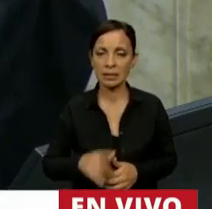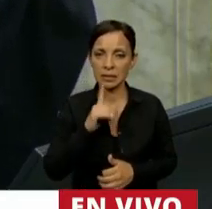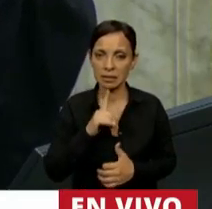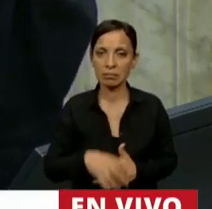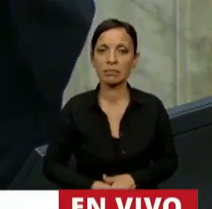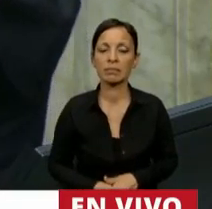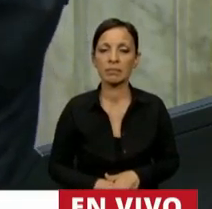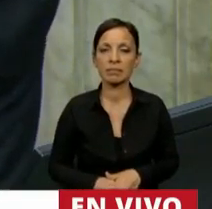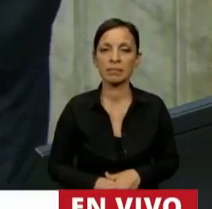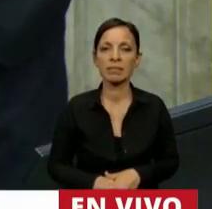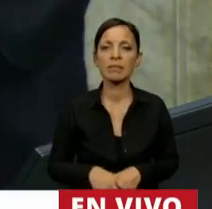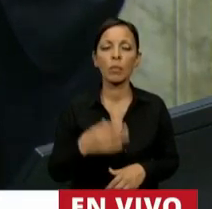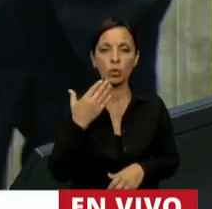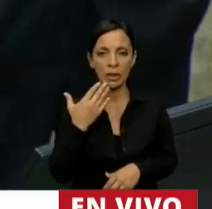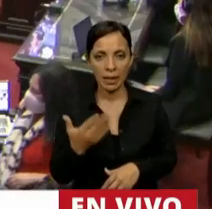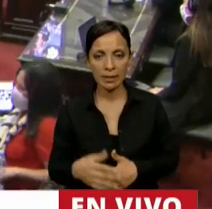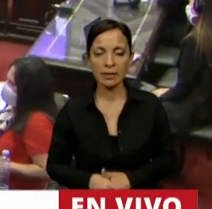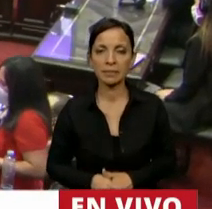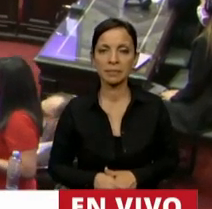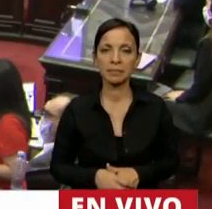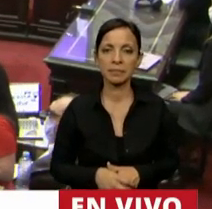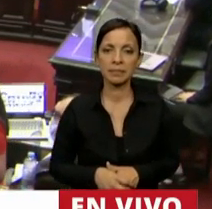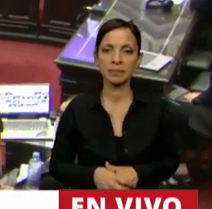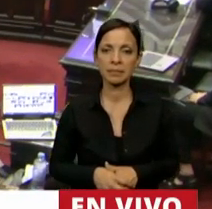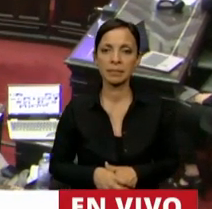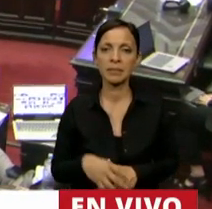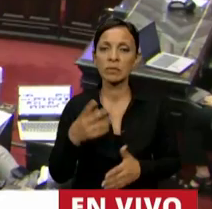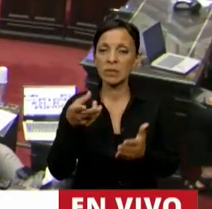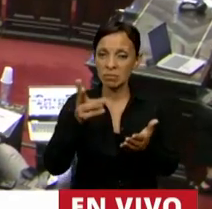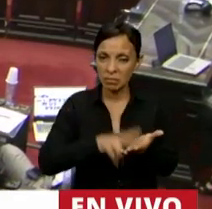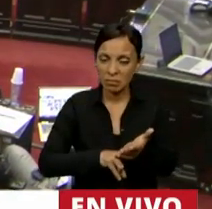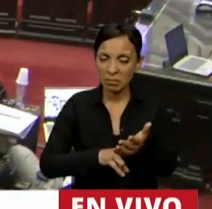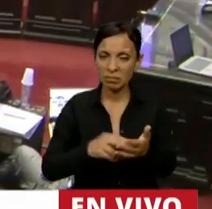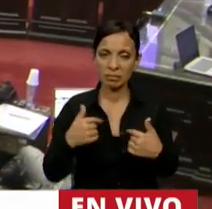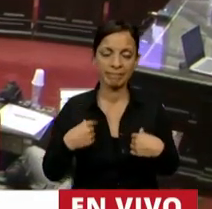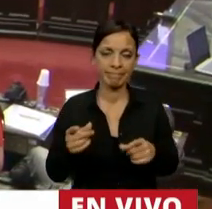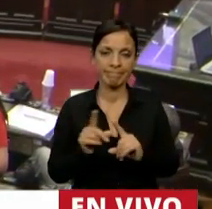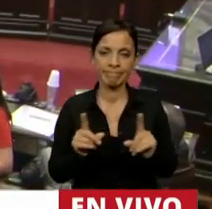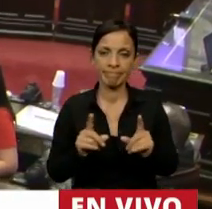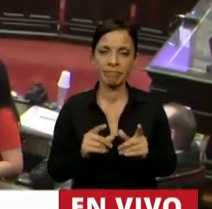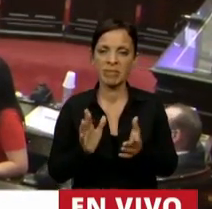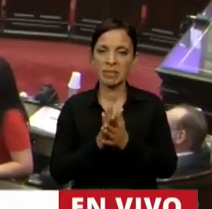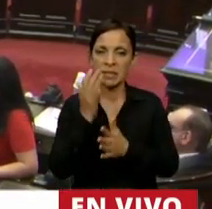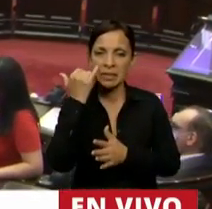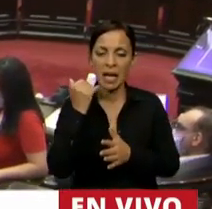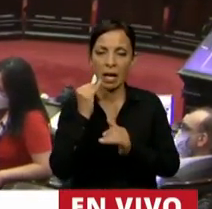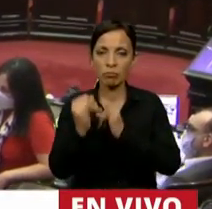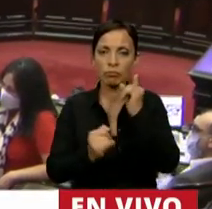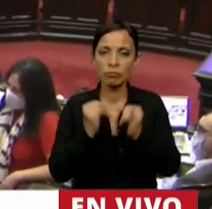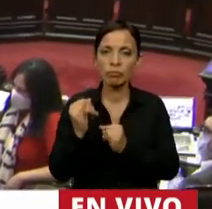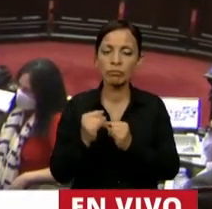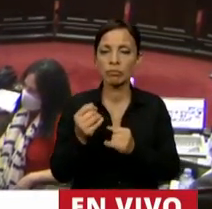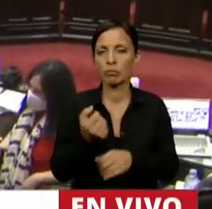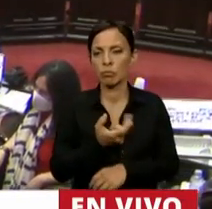Gracias, señor Presidente. No voy a reiterarme sobre los argumentos ya dados por mis colegas